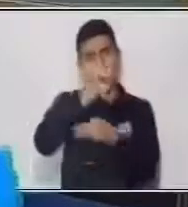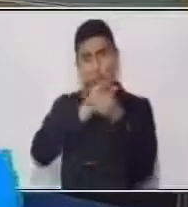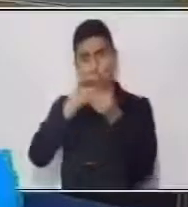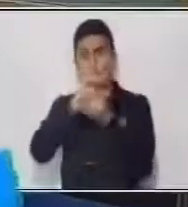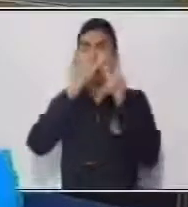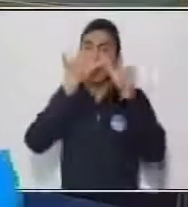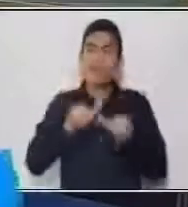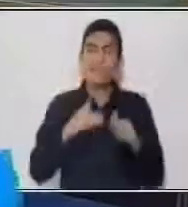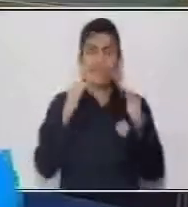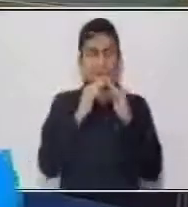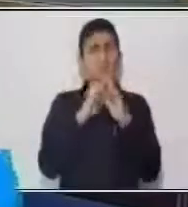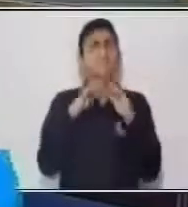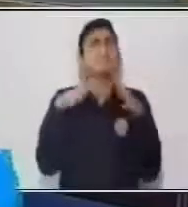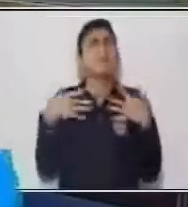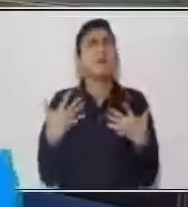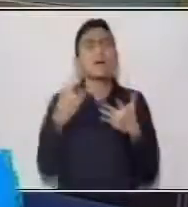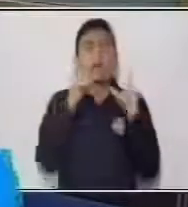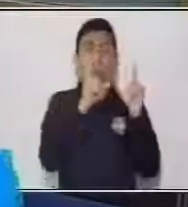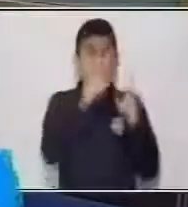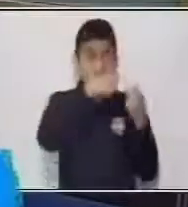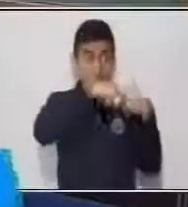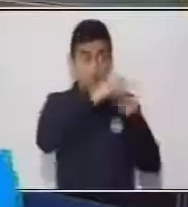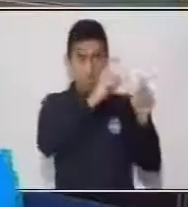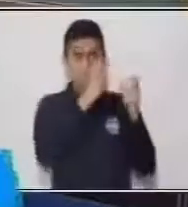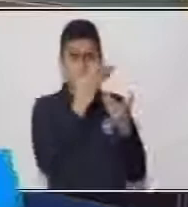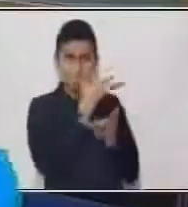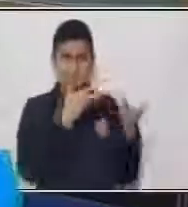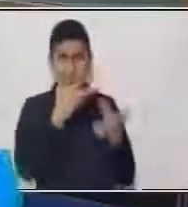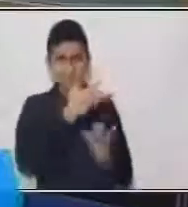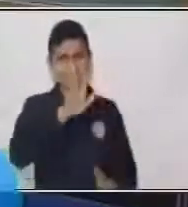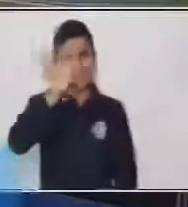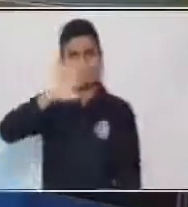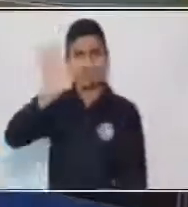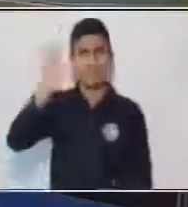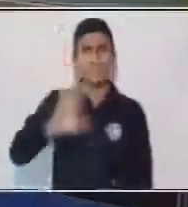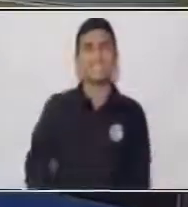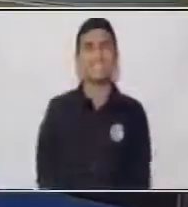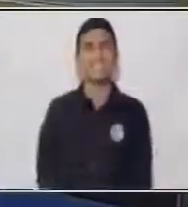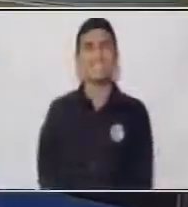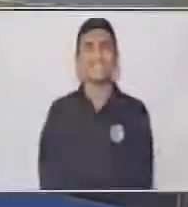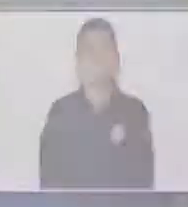quedarte en casa, porque si te cuidas tú, nos cuidas a todos. Hasta la próxima.